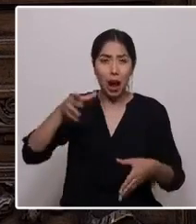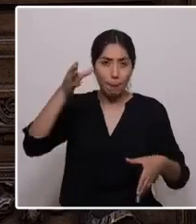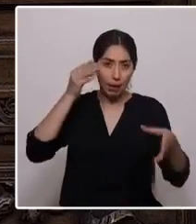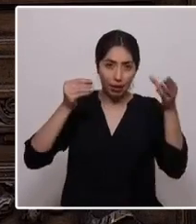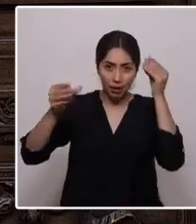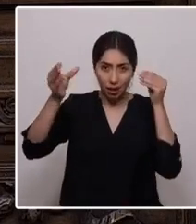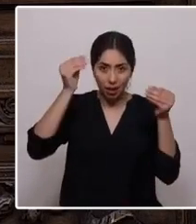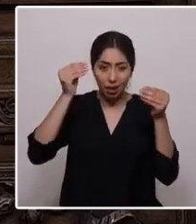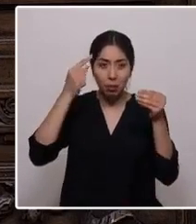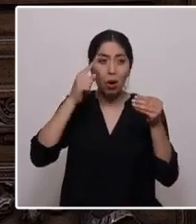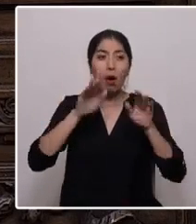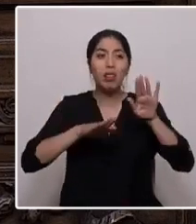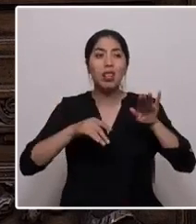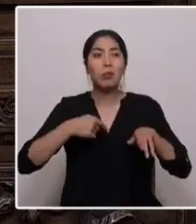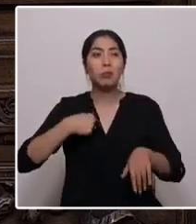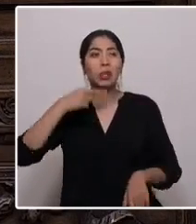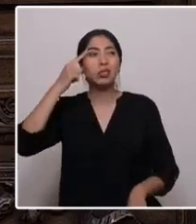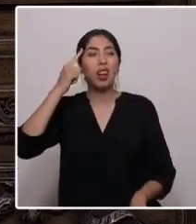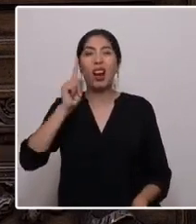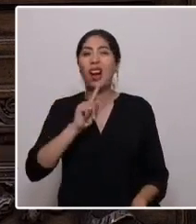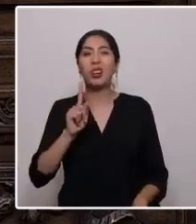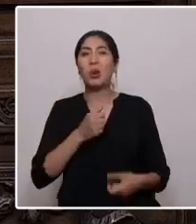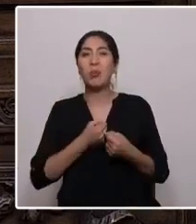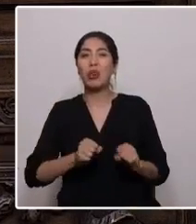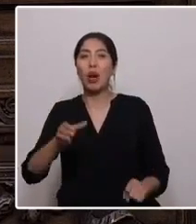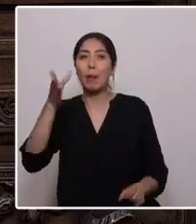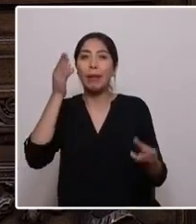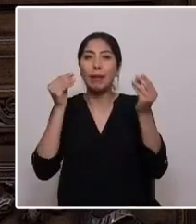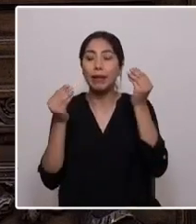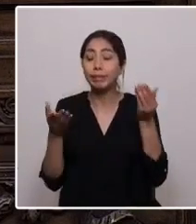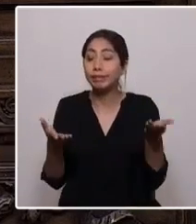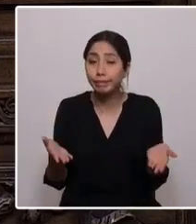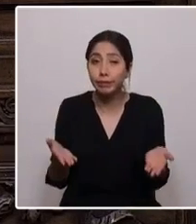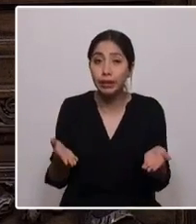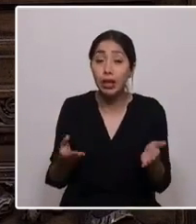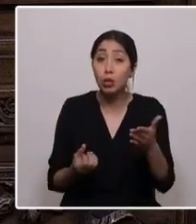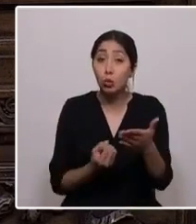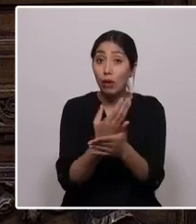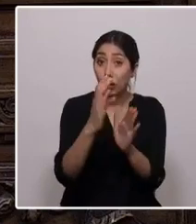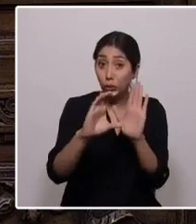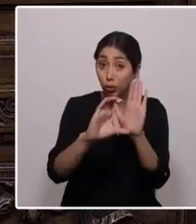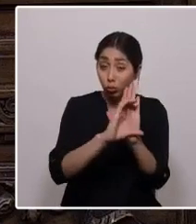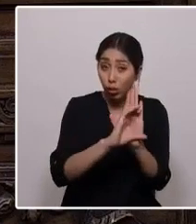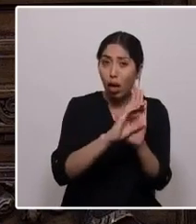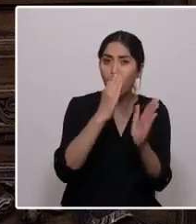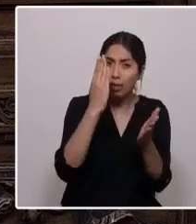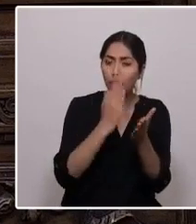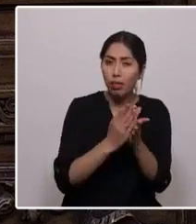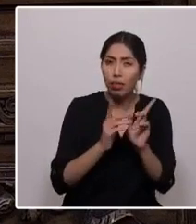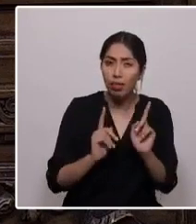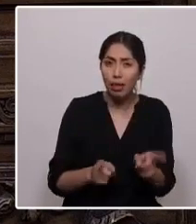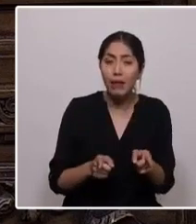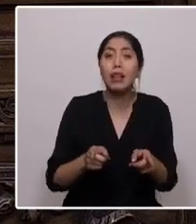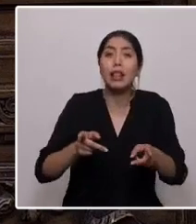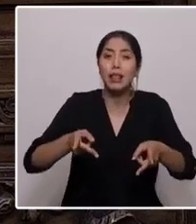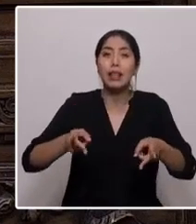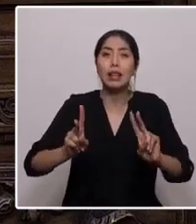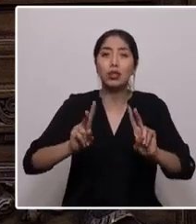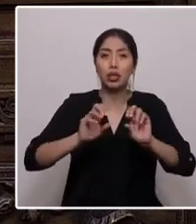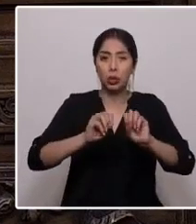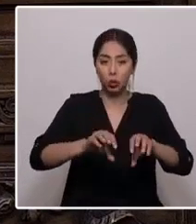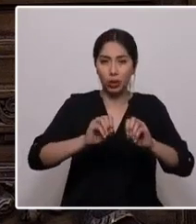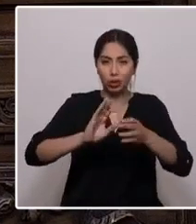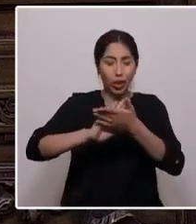no pueden aprender. Finalmente, la nueva constitución debe consagrar el derecho inalienable a la educación en todas sus expresiones